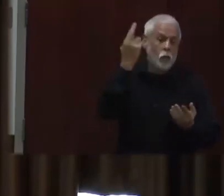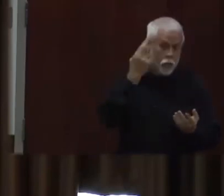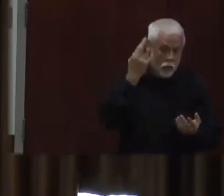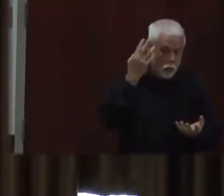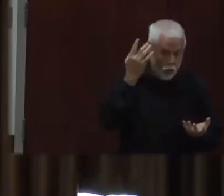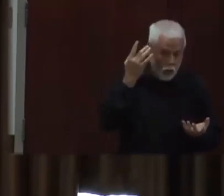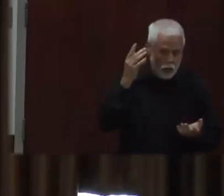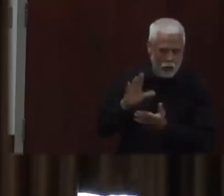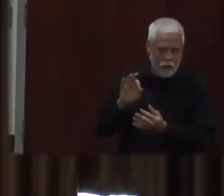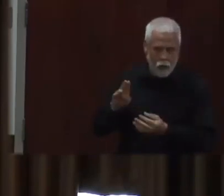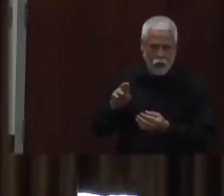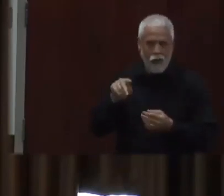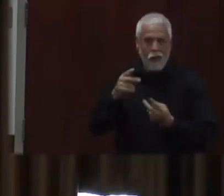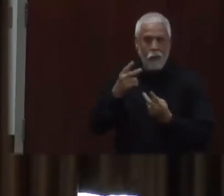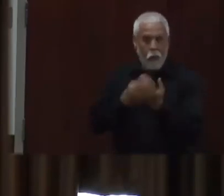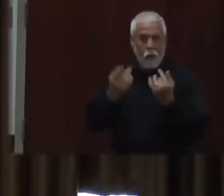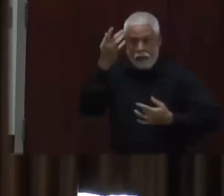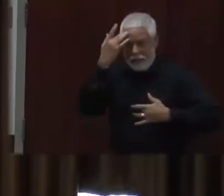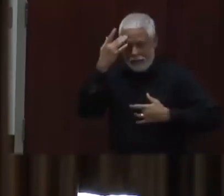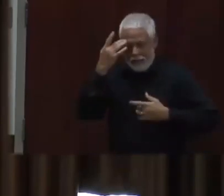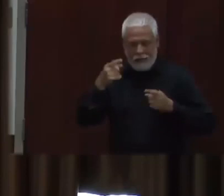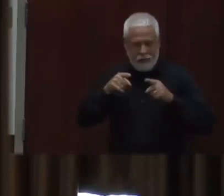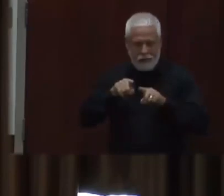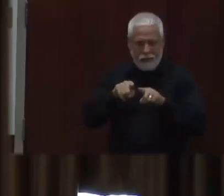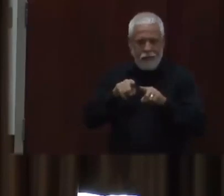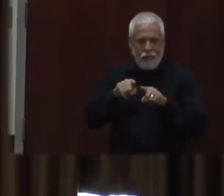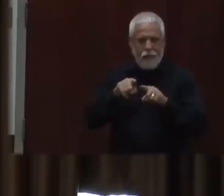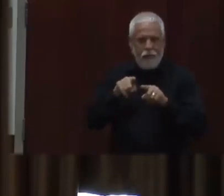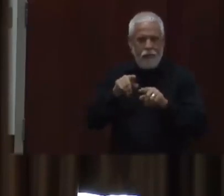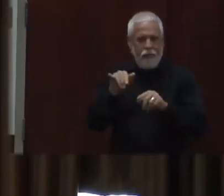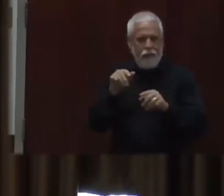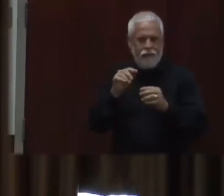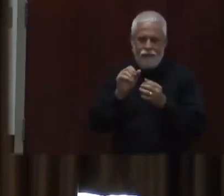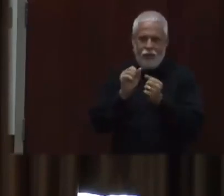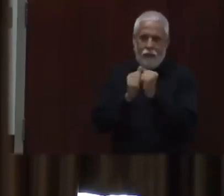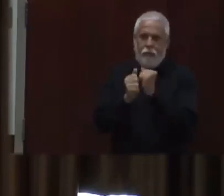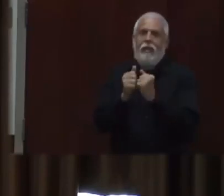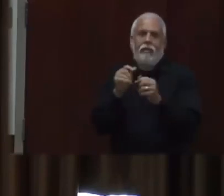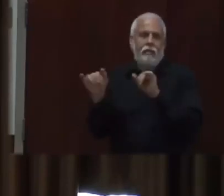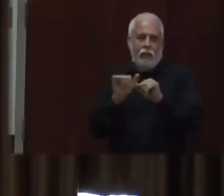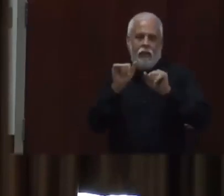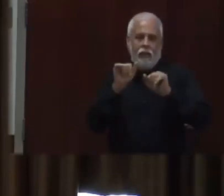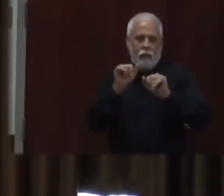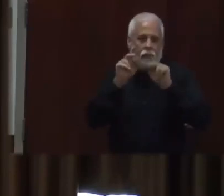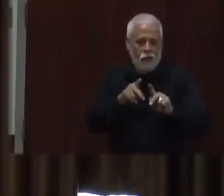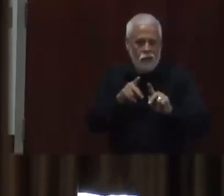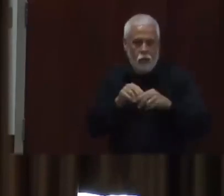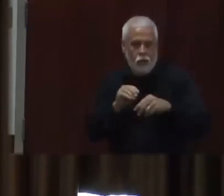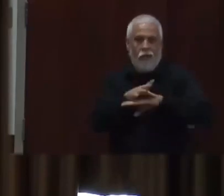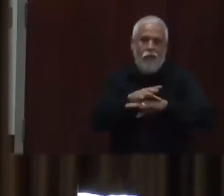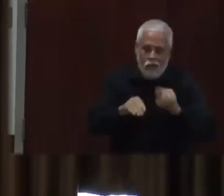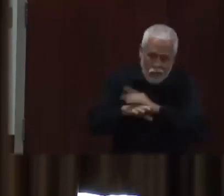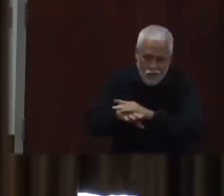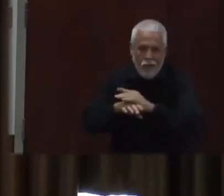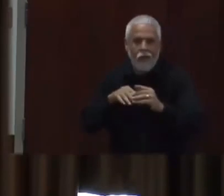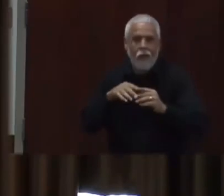están tratando de dominar y predominar biológicamente. No estoy seguro si en realidad me